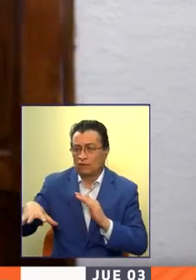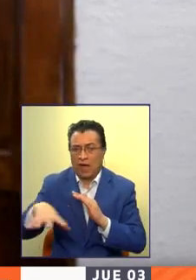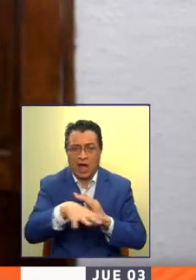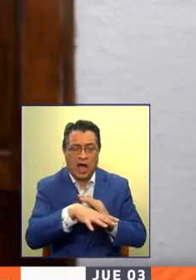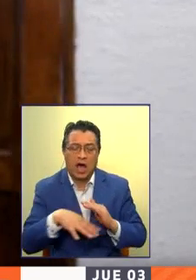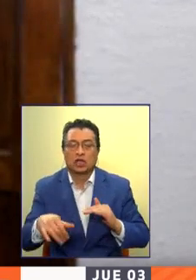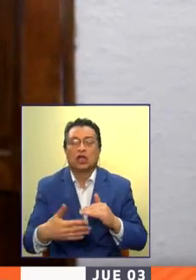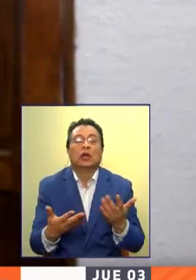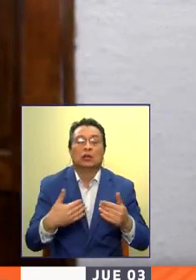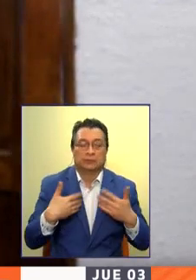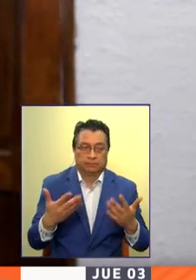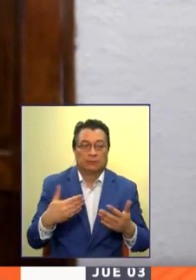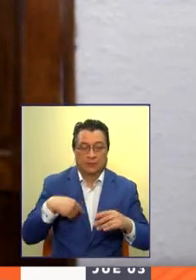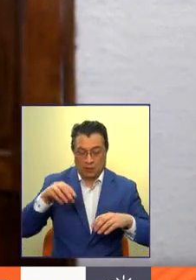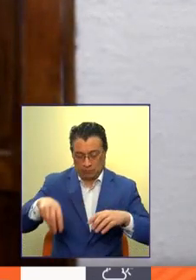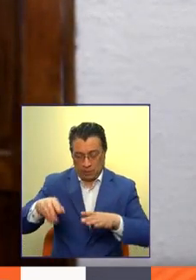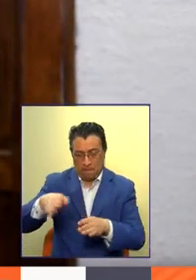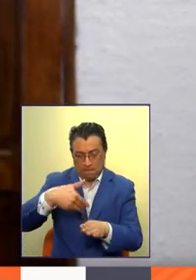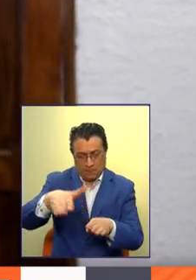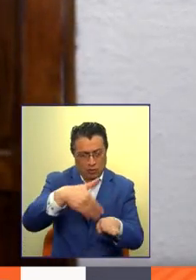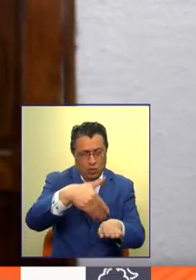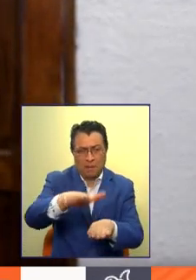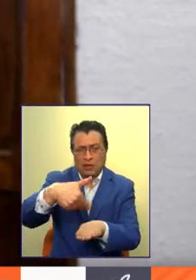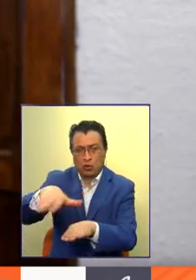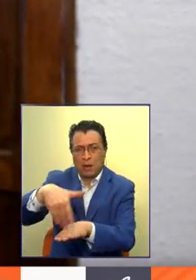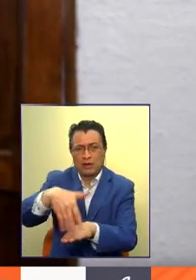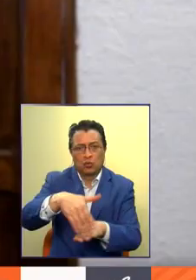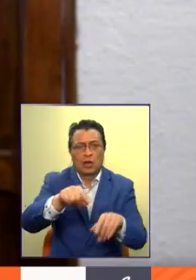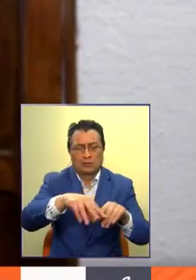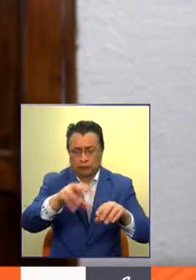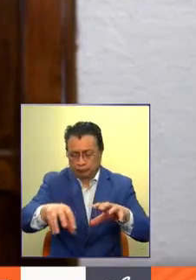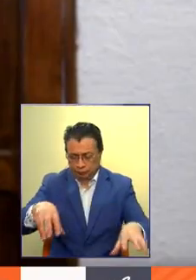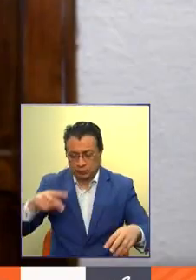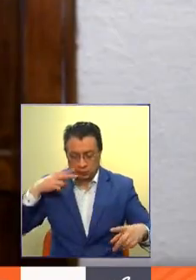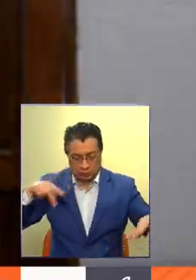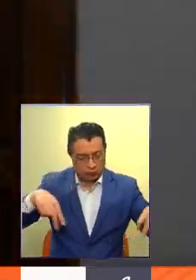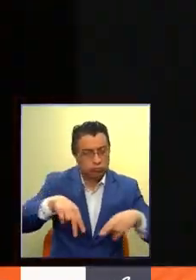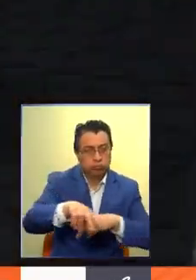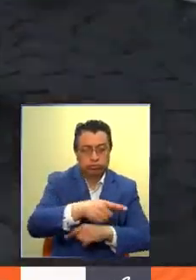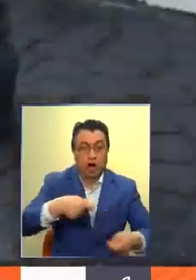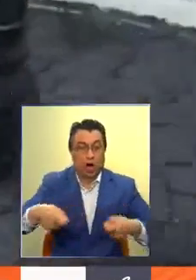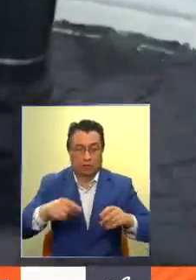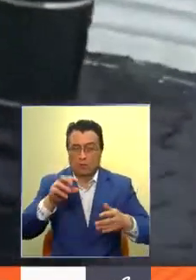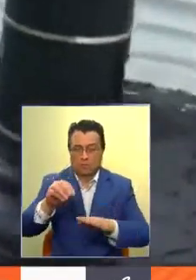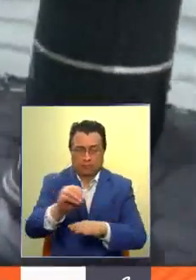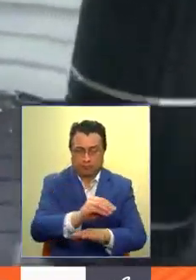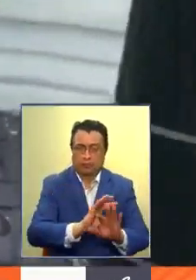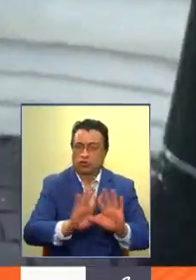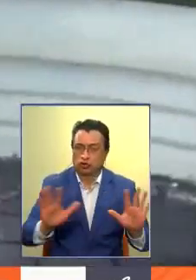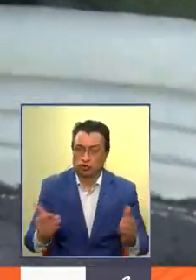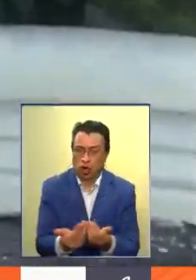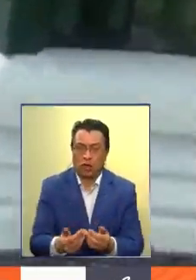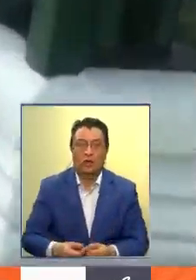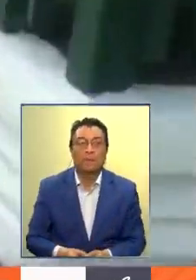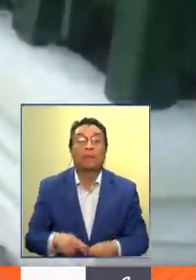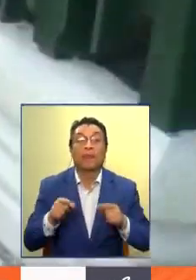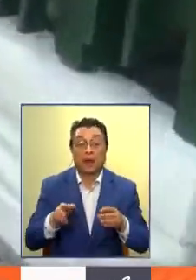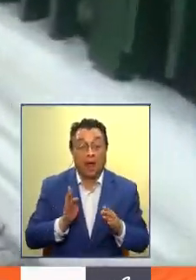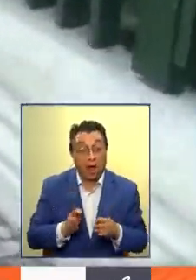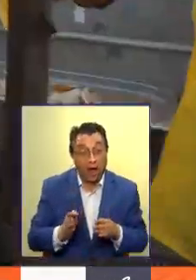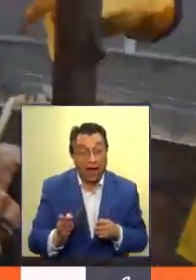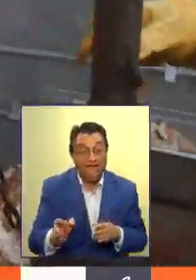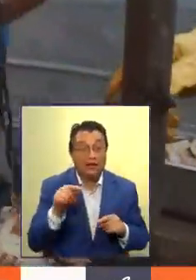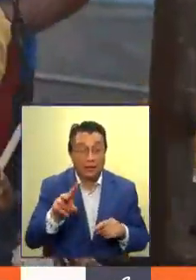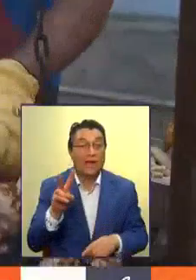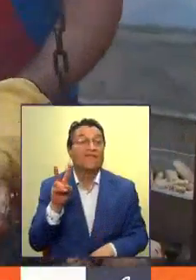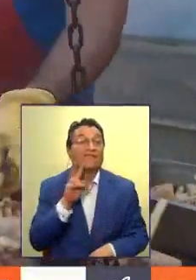marcando todas las zonas comerciales. Mientras las comunas avanzan, se espera que